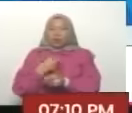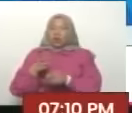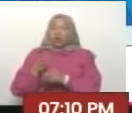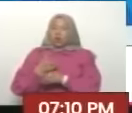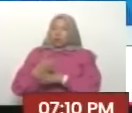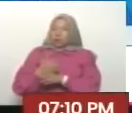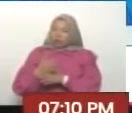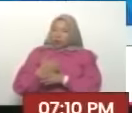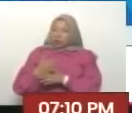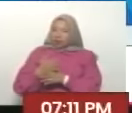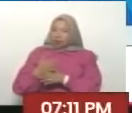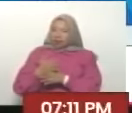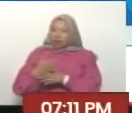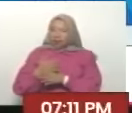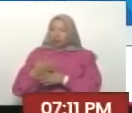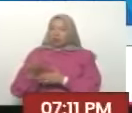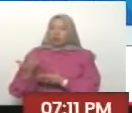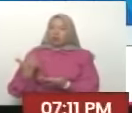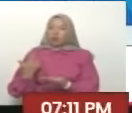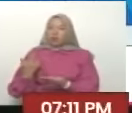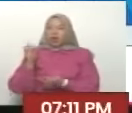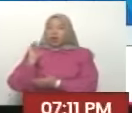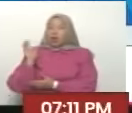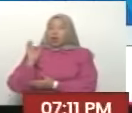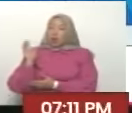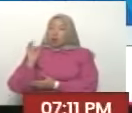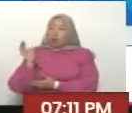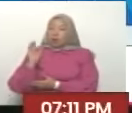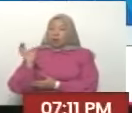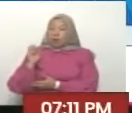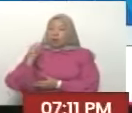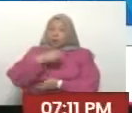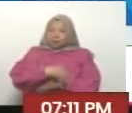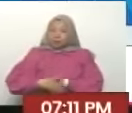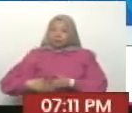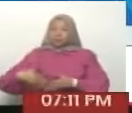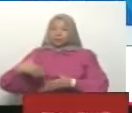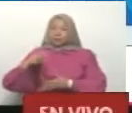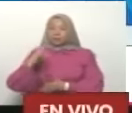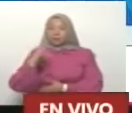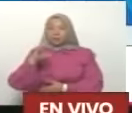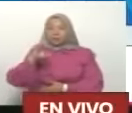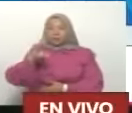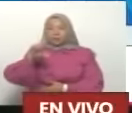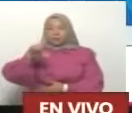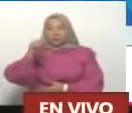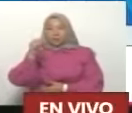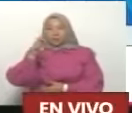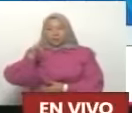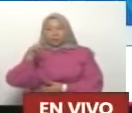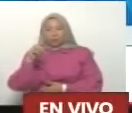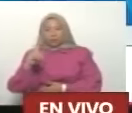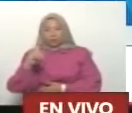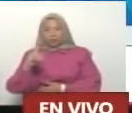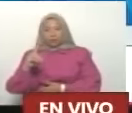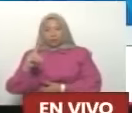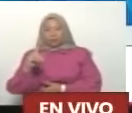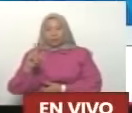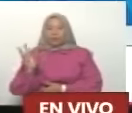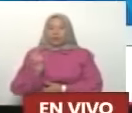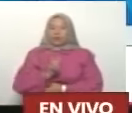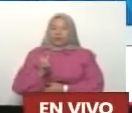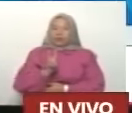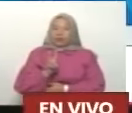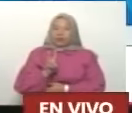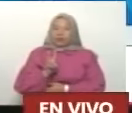por aquí por allá la cumbre de la CELAP fue un megapalo pues la región se